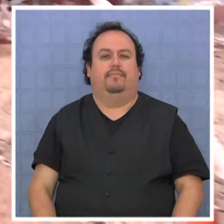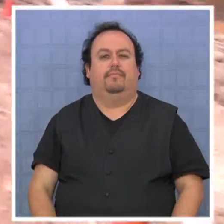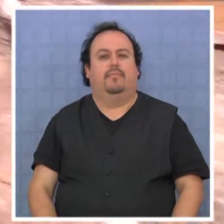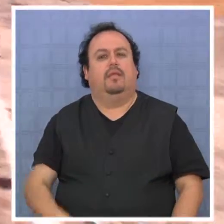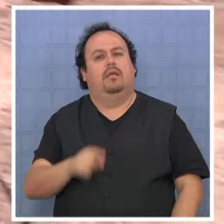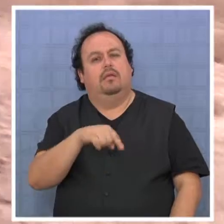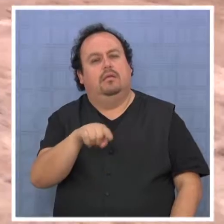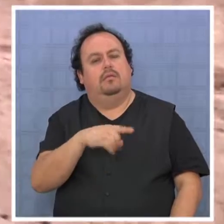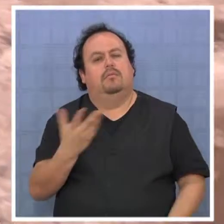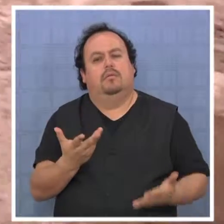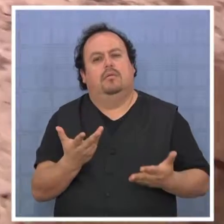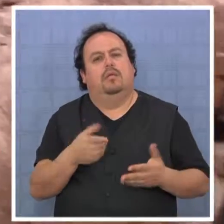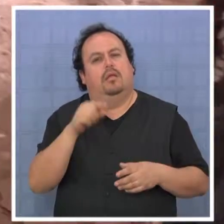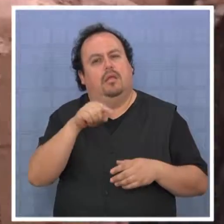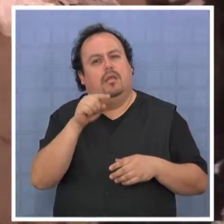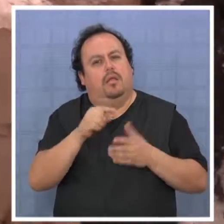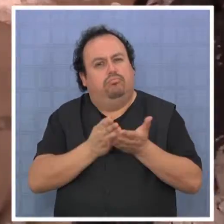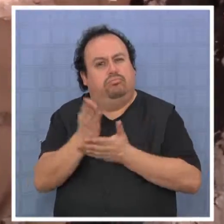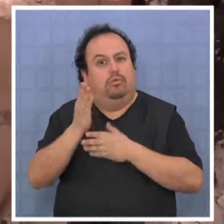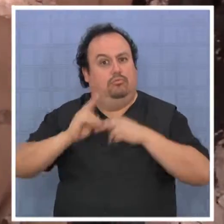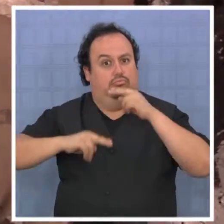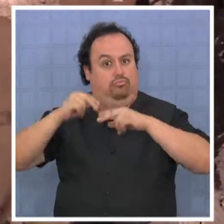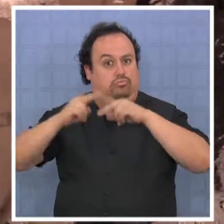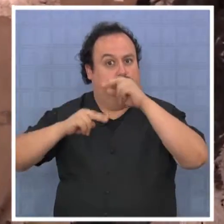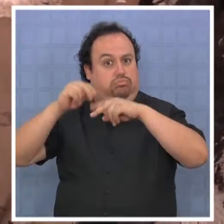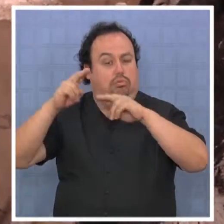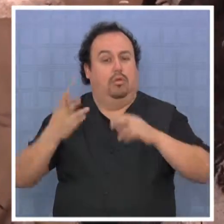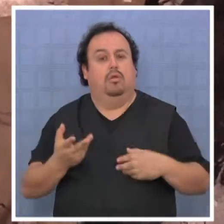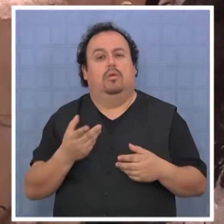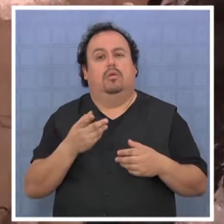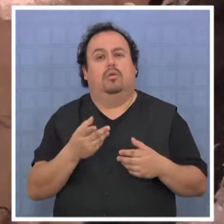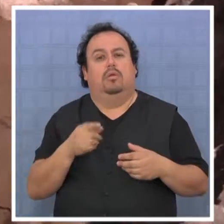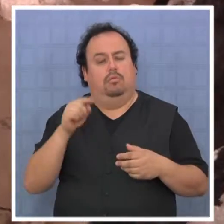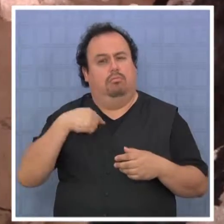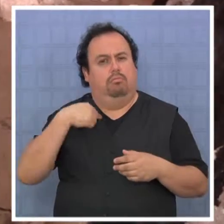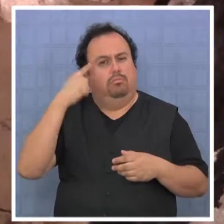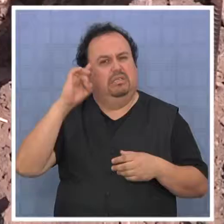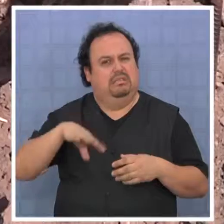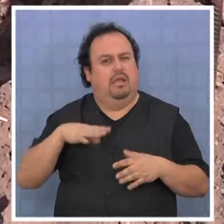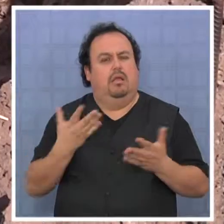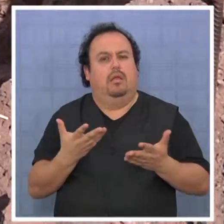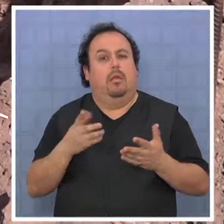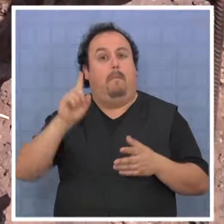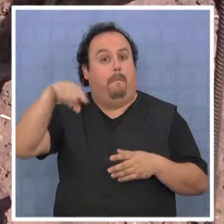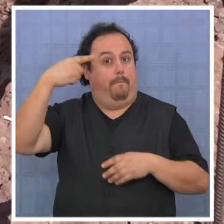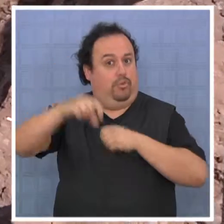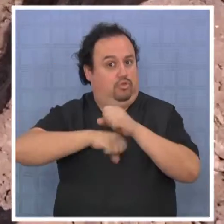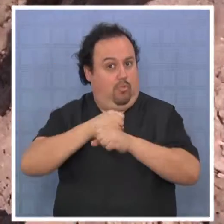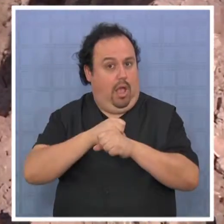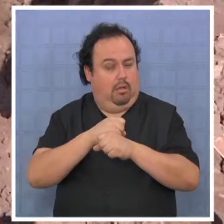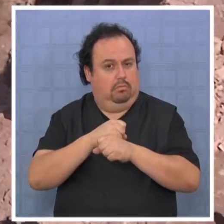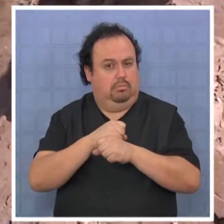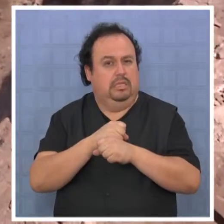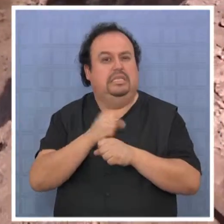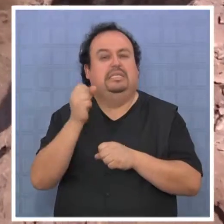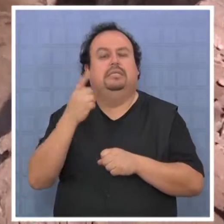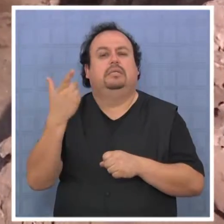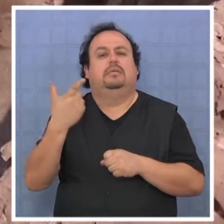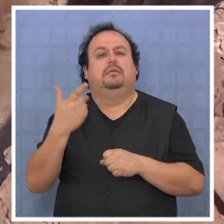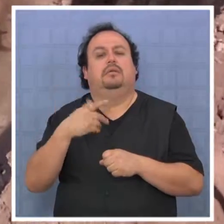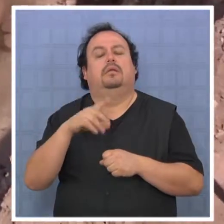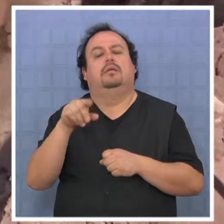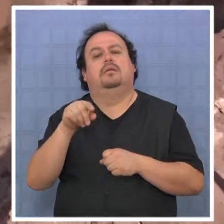versiones que indican que entre años más? No, el inicio de la construcción entiendo lo vamos a hacer el próximo año